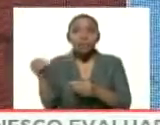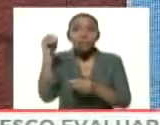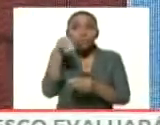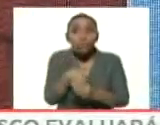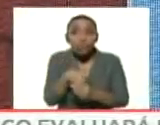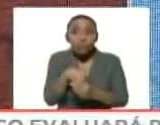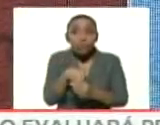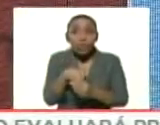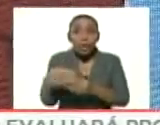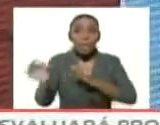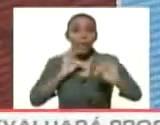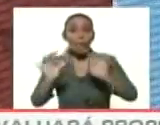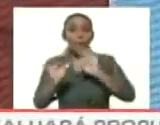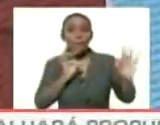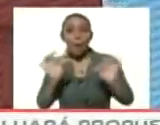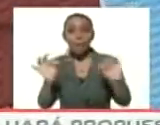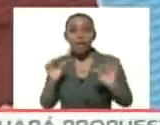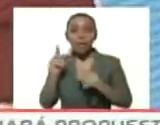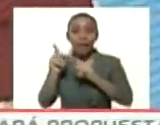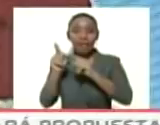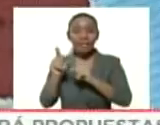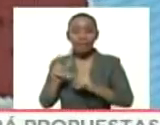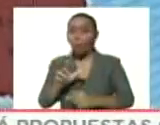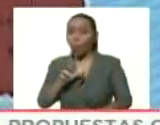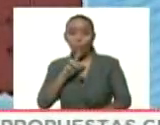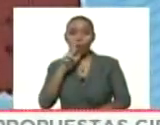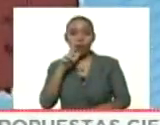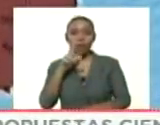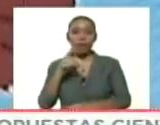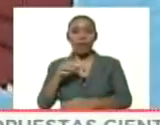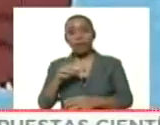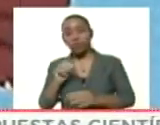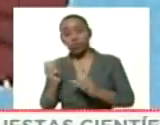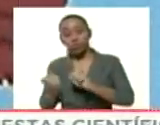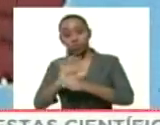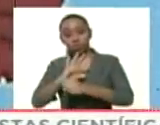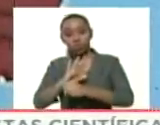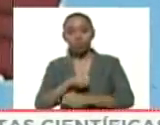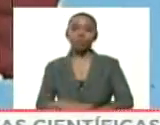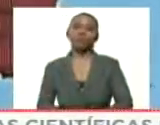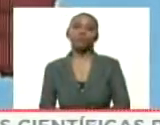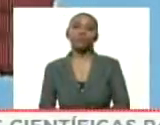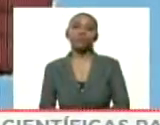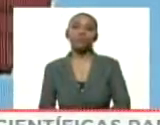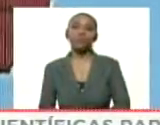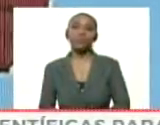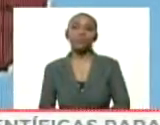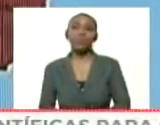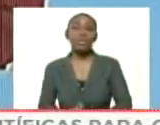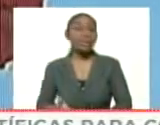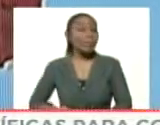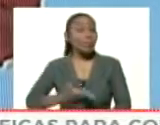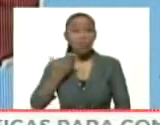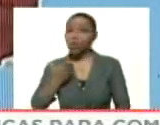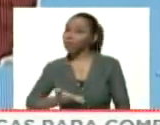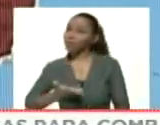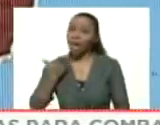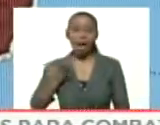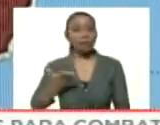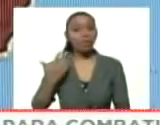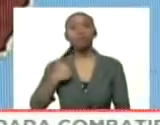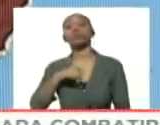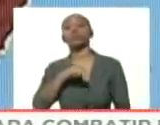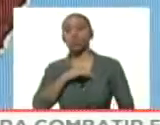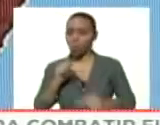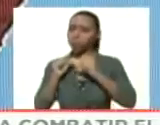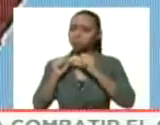de la propagación de este terrible virus COVID-19. Es muy importante que nosotros